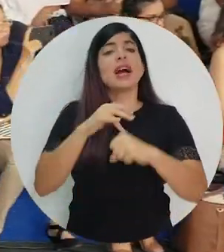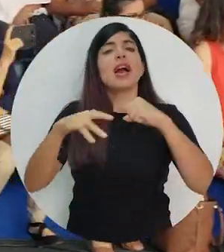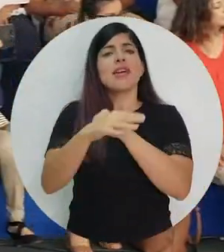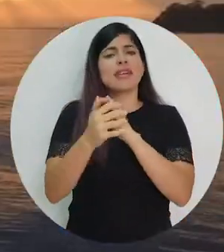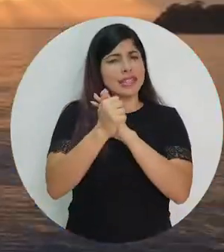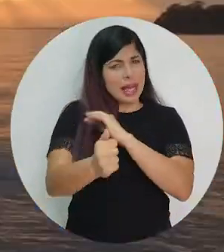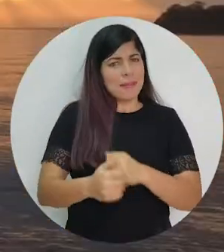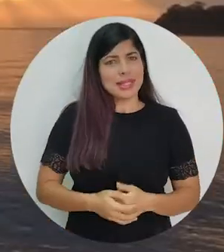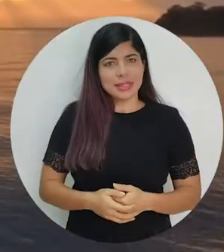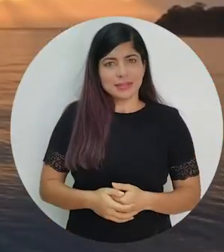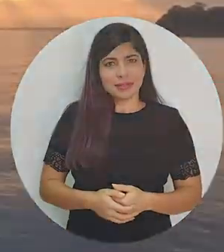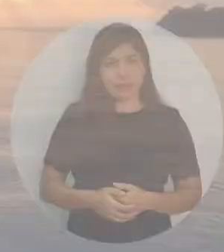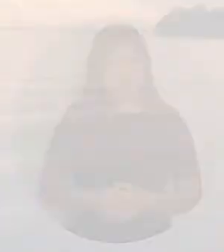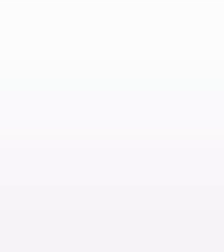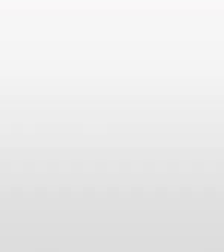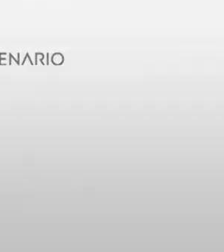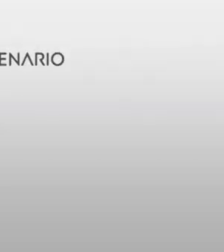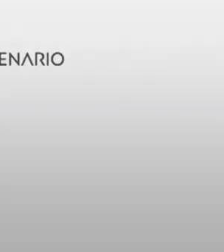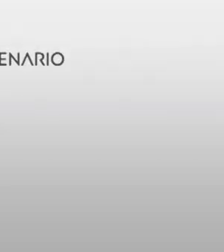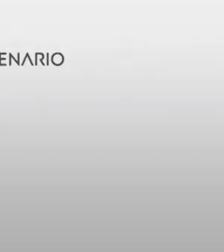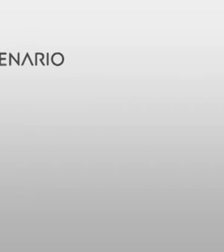Rica es capaz. El Caribe es capaz.